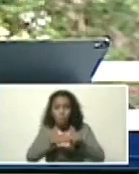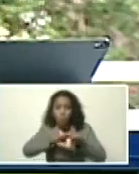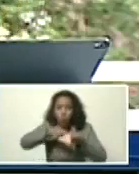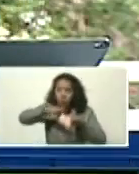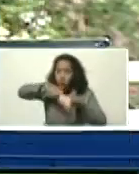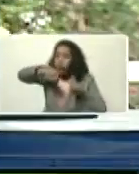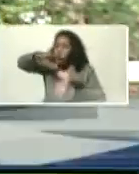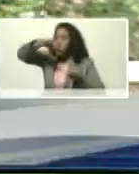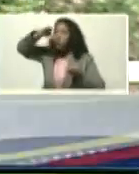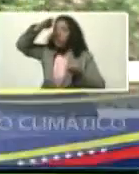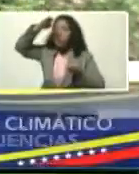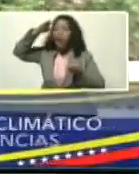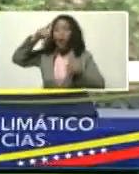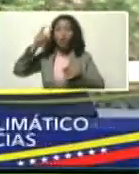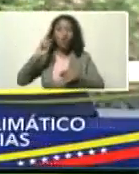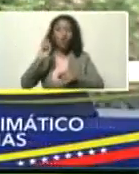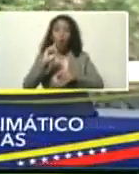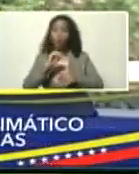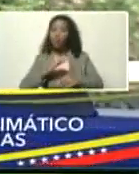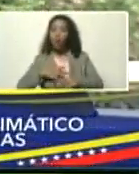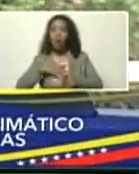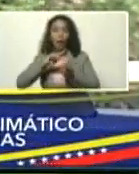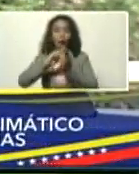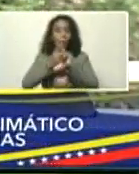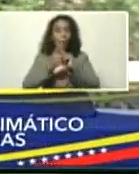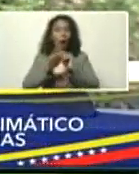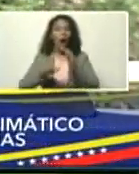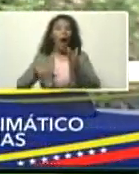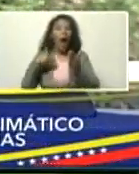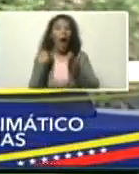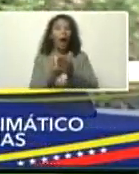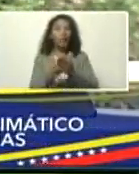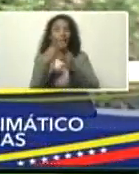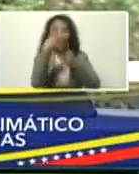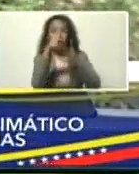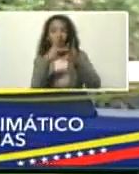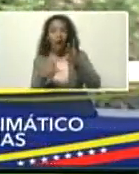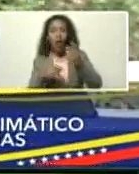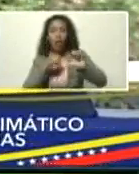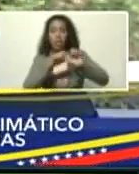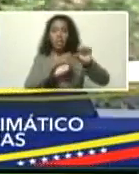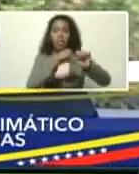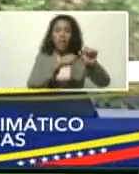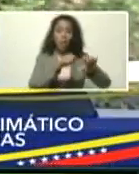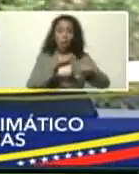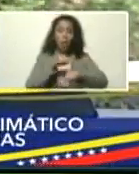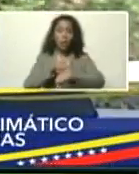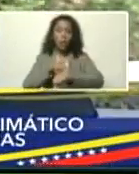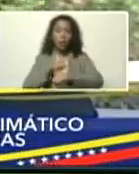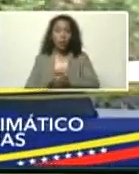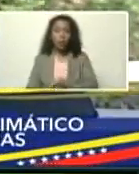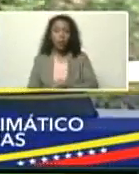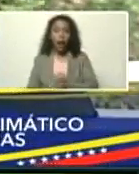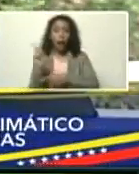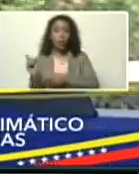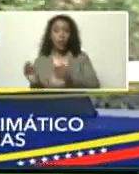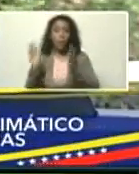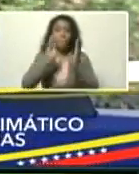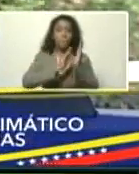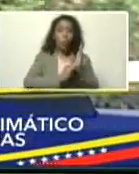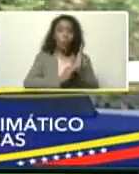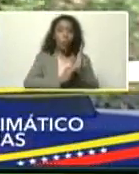no se podrán revertir, hasta dentro de varios siglos o milenios, esto lo establece,